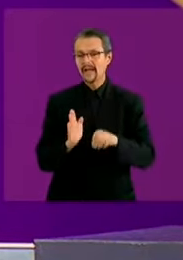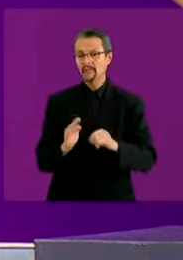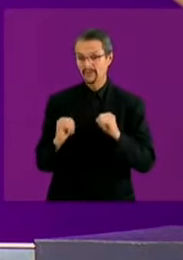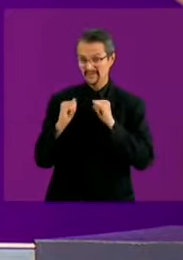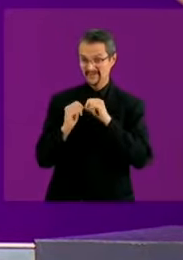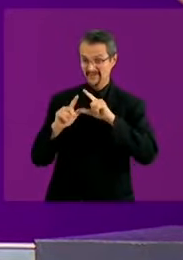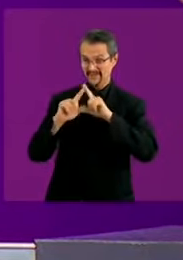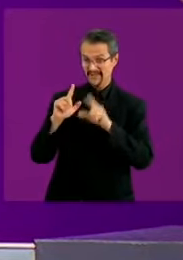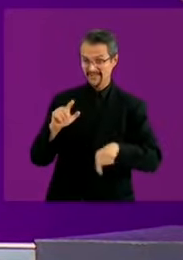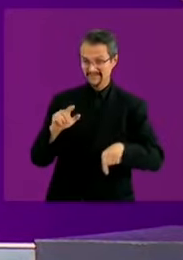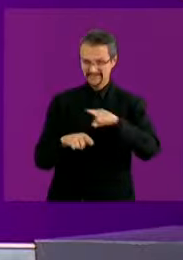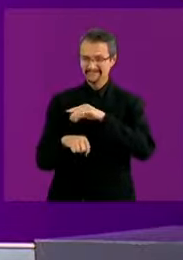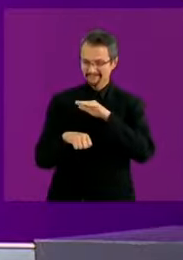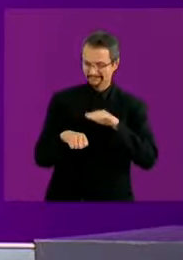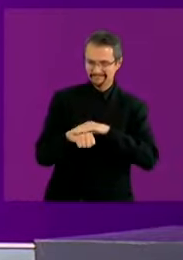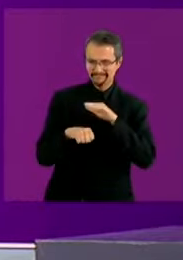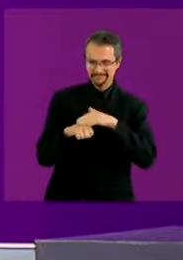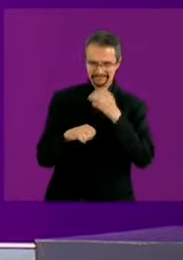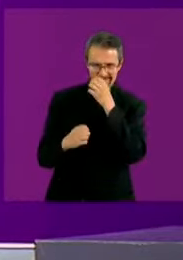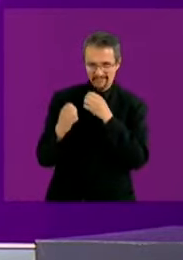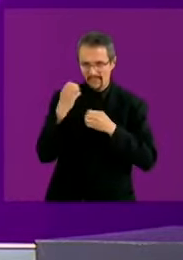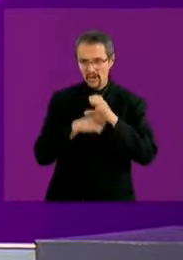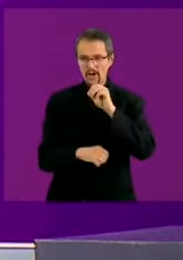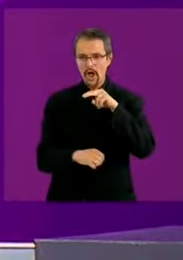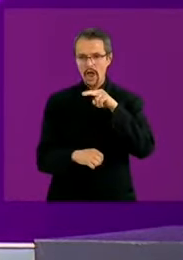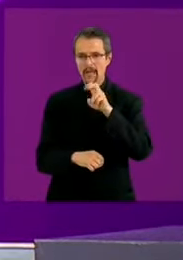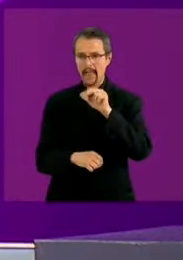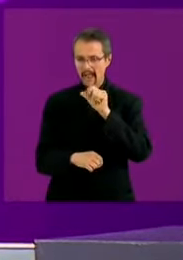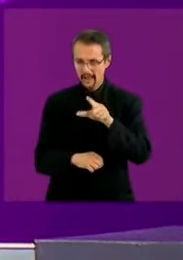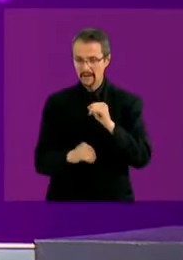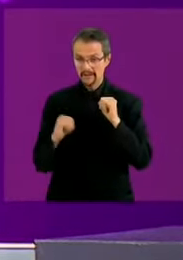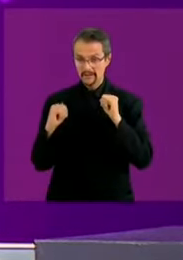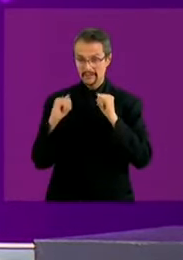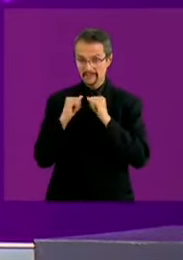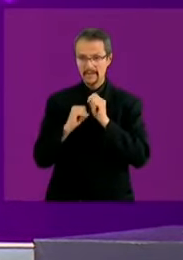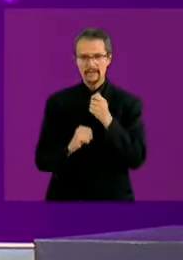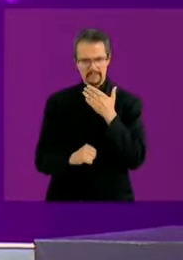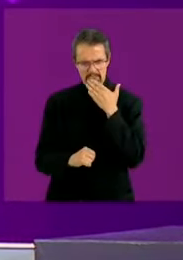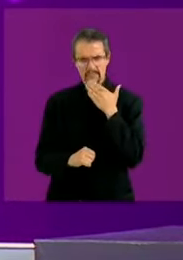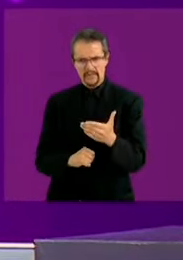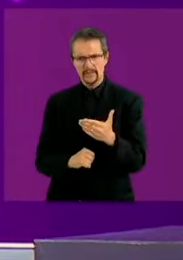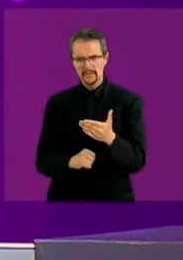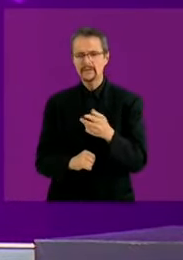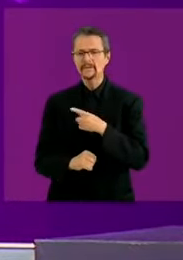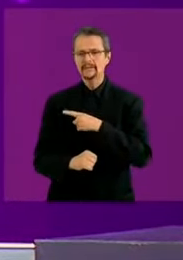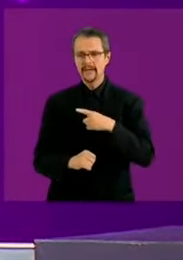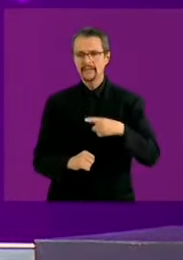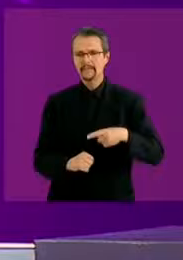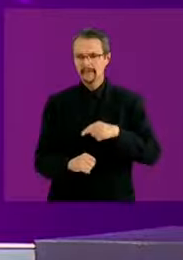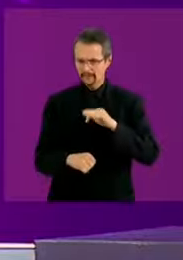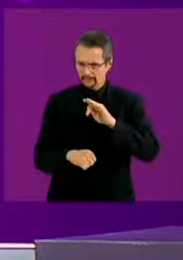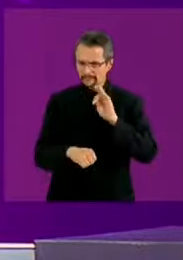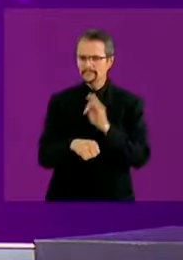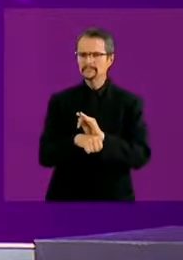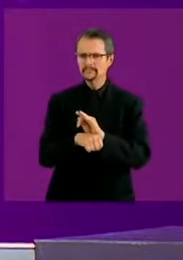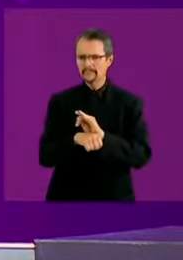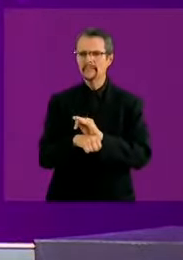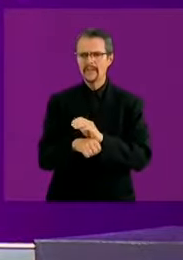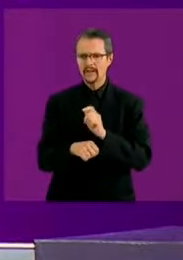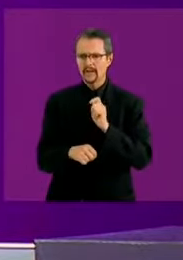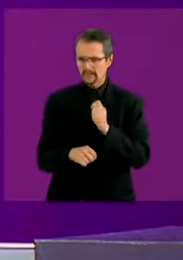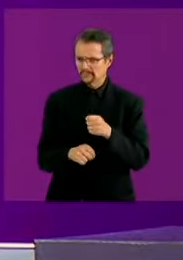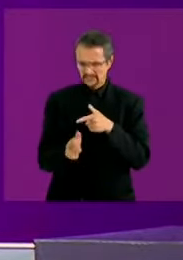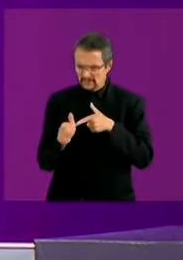Educativa o el Coneval son ejemplos de instituciones que funcionan bien y a las que deberíamos de haber o defendido o respaldado su vigencia.